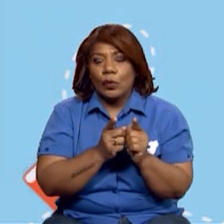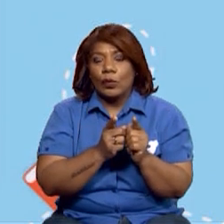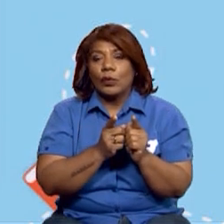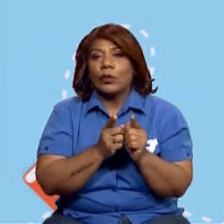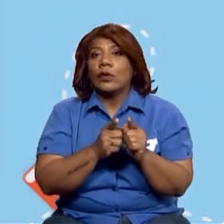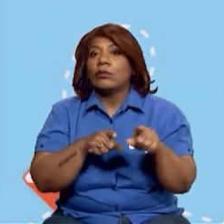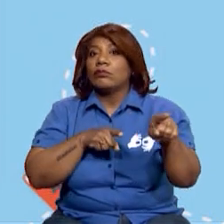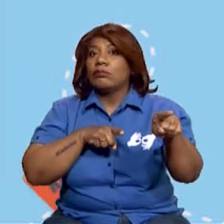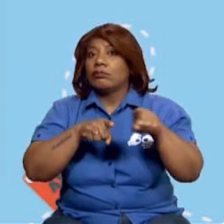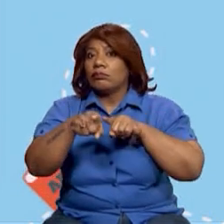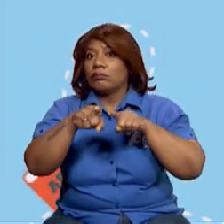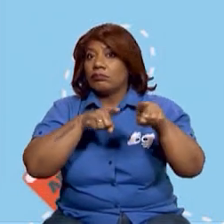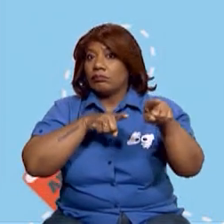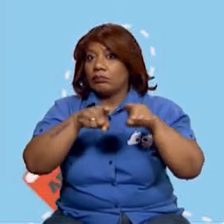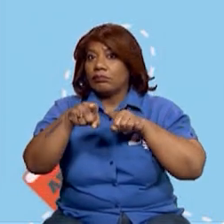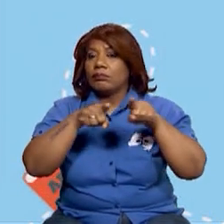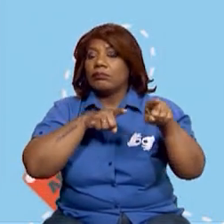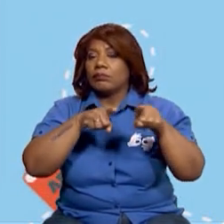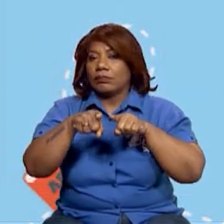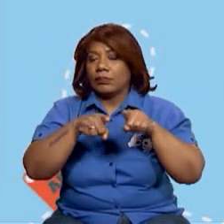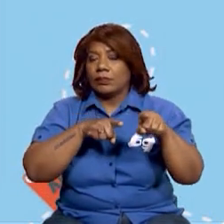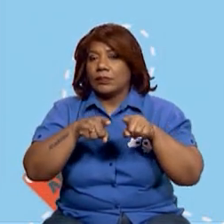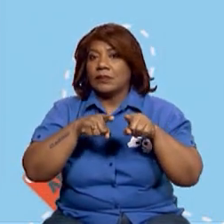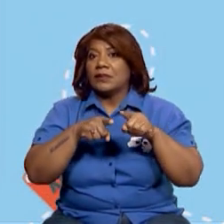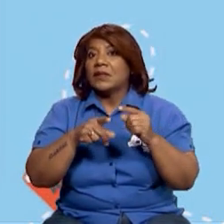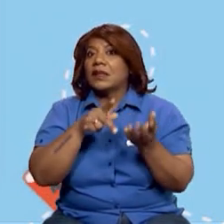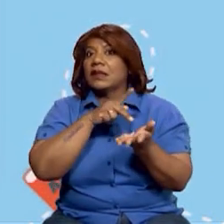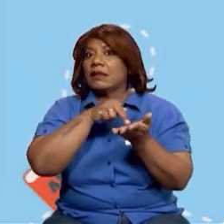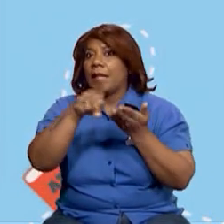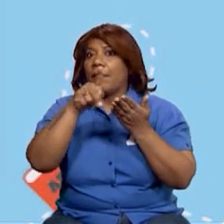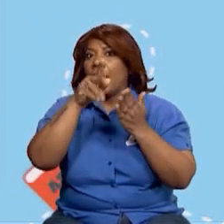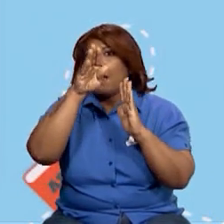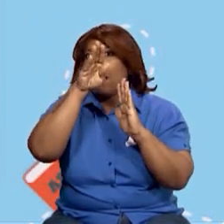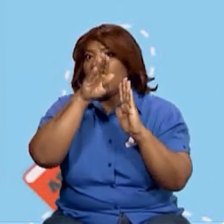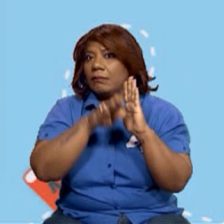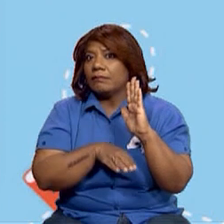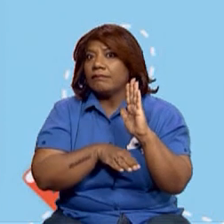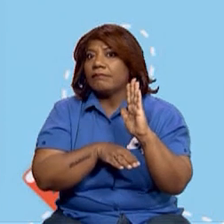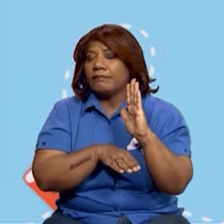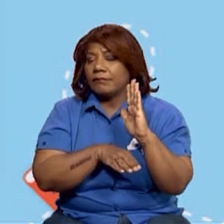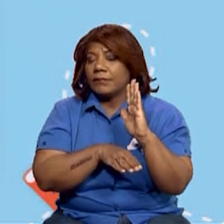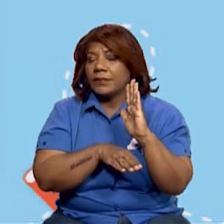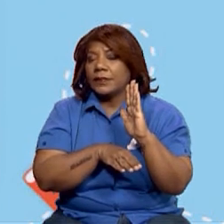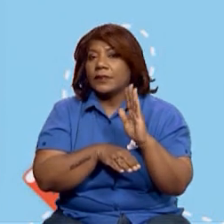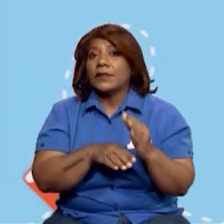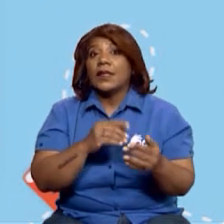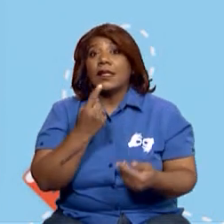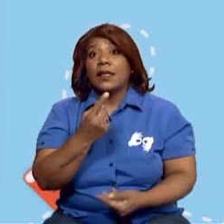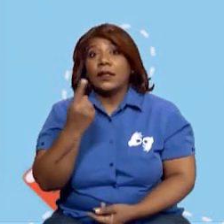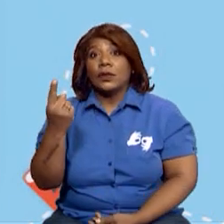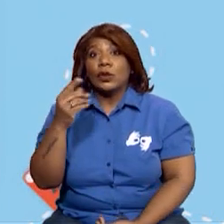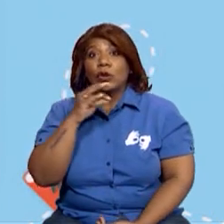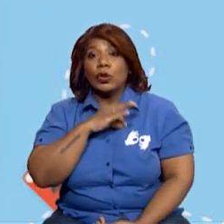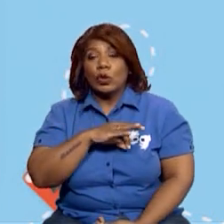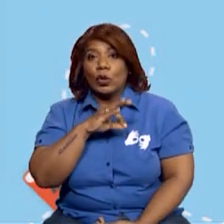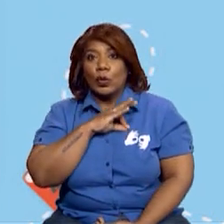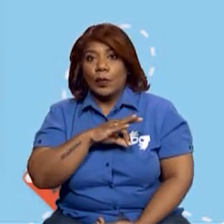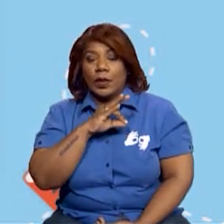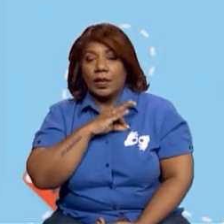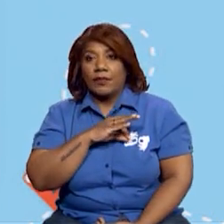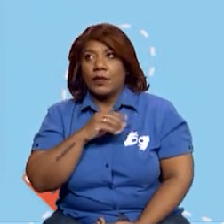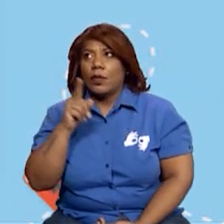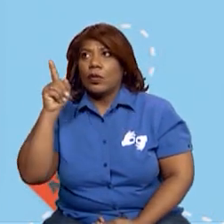competitividad y el bajo costo. Recuerda que este es el beneficio de utilizar la